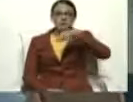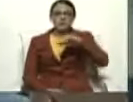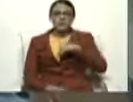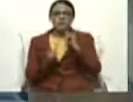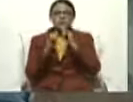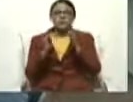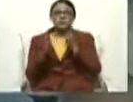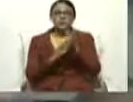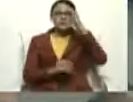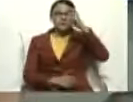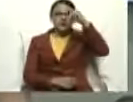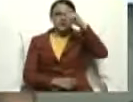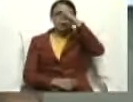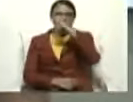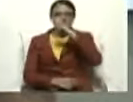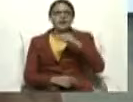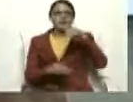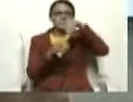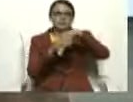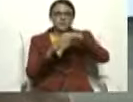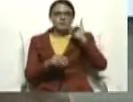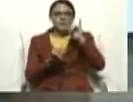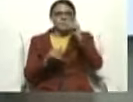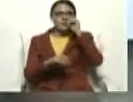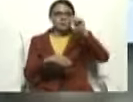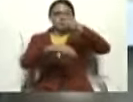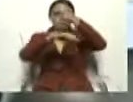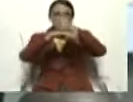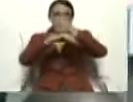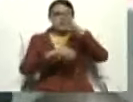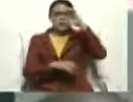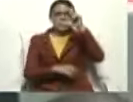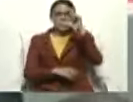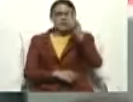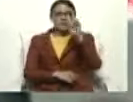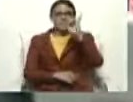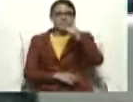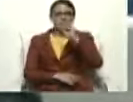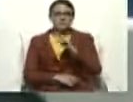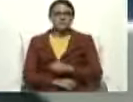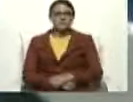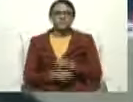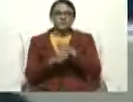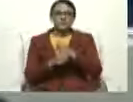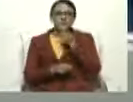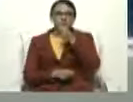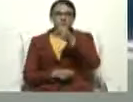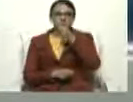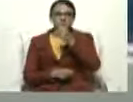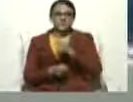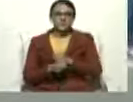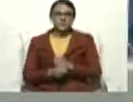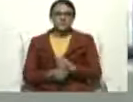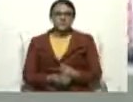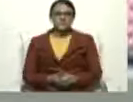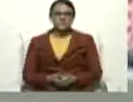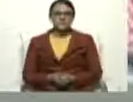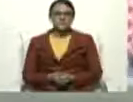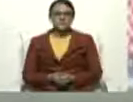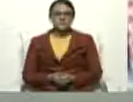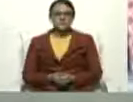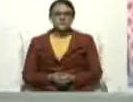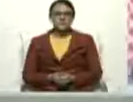declaraciones del presidente del CNE, doctor Elvis Amoroso. ...ante los medios de comunicación presentes. A continuación,